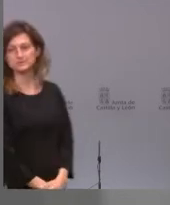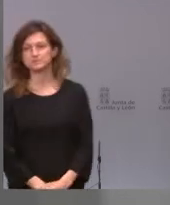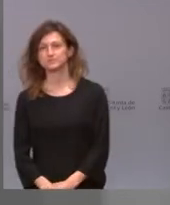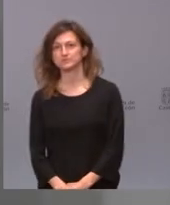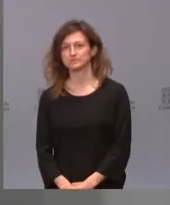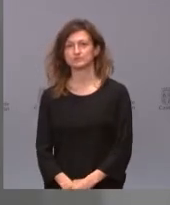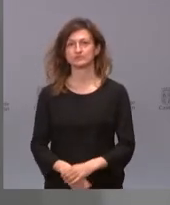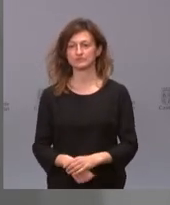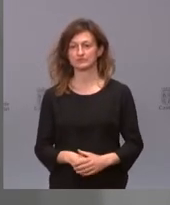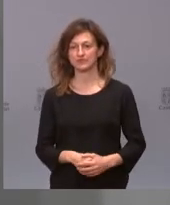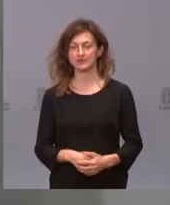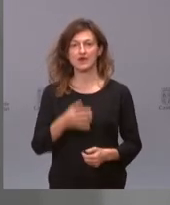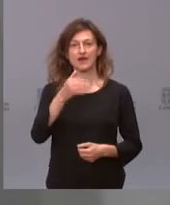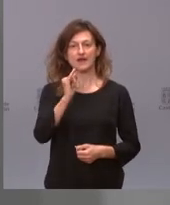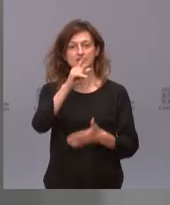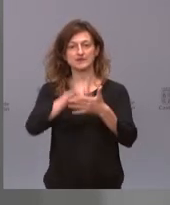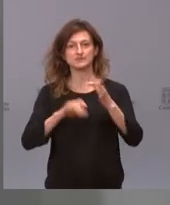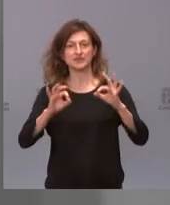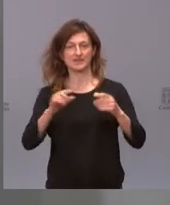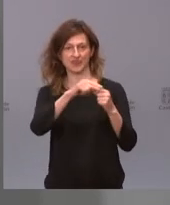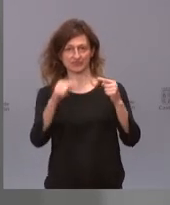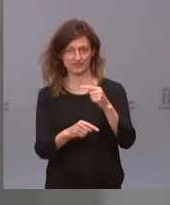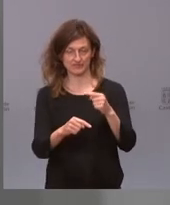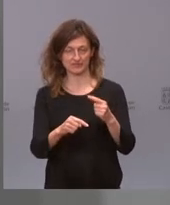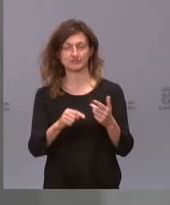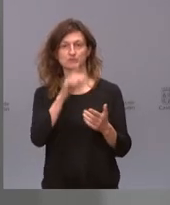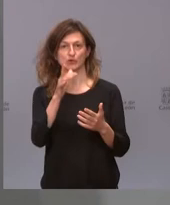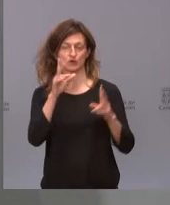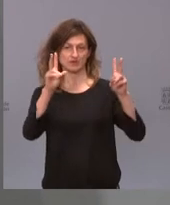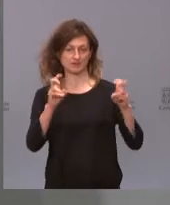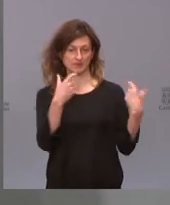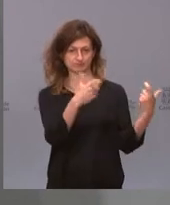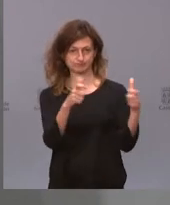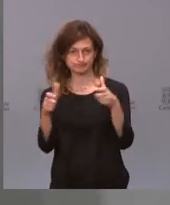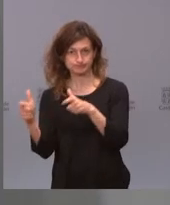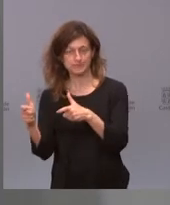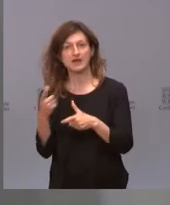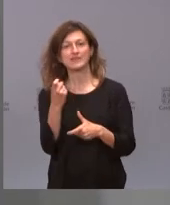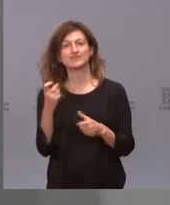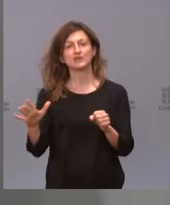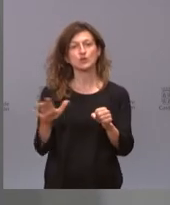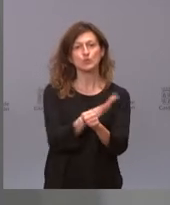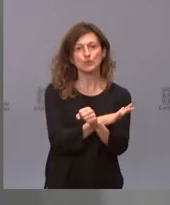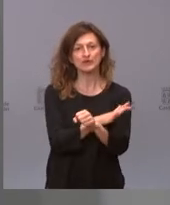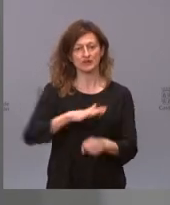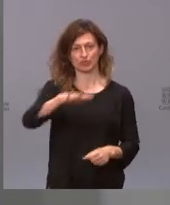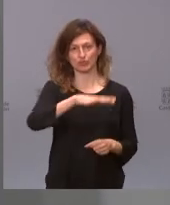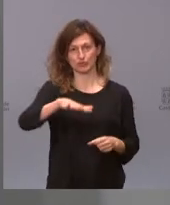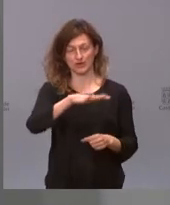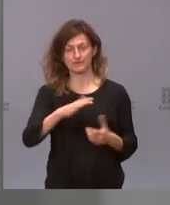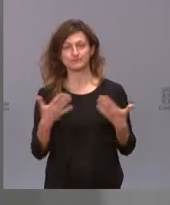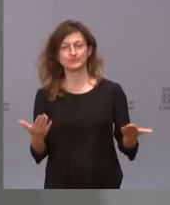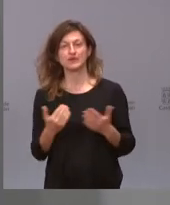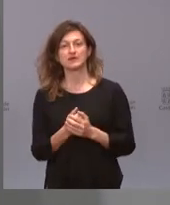de especialidades que están en déficit, es decir, que necesitamos cubrir en determinados sitios. Entonces,